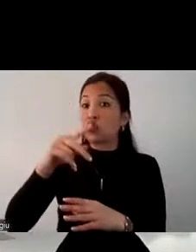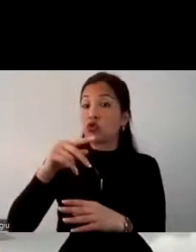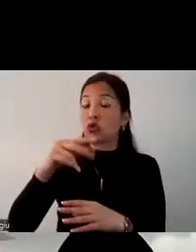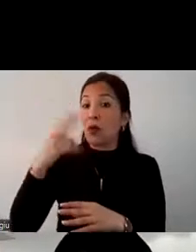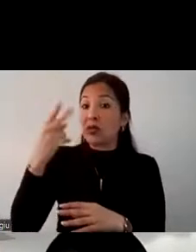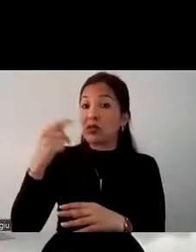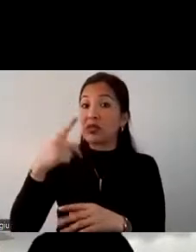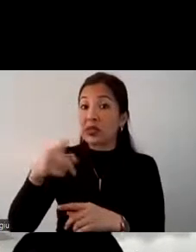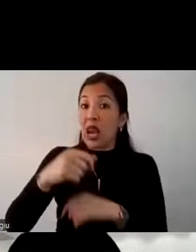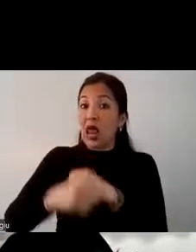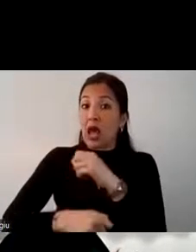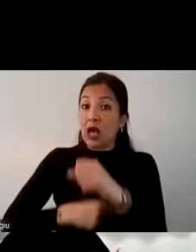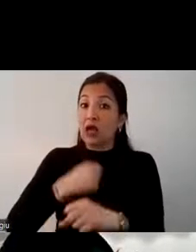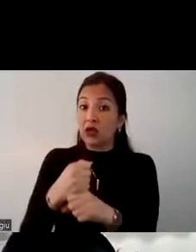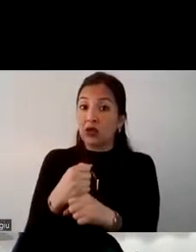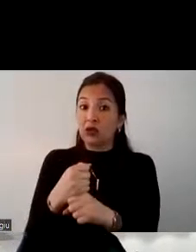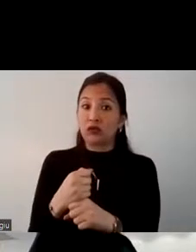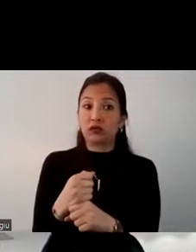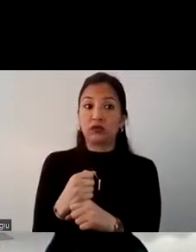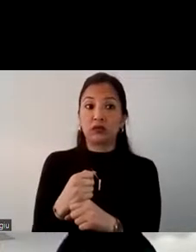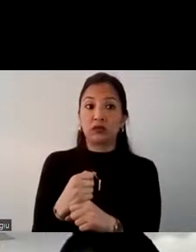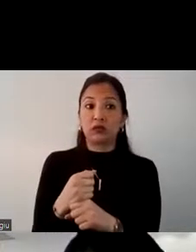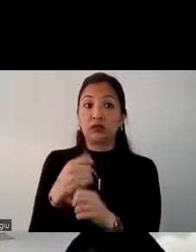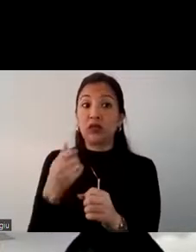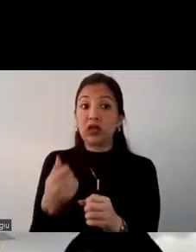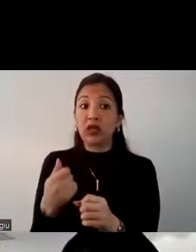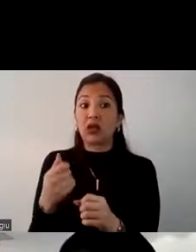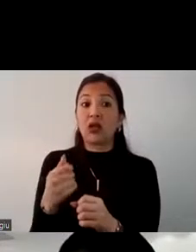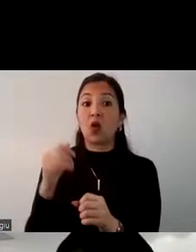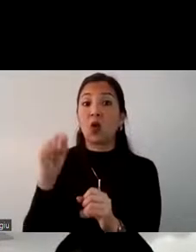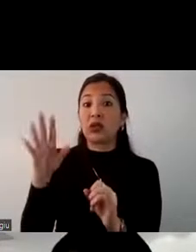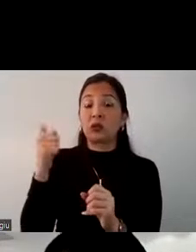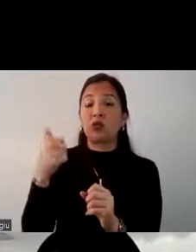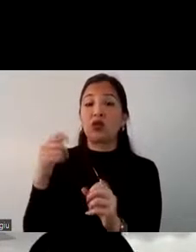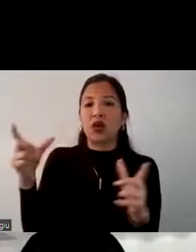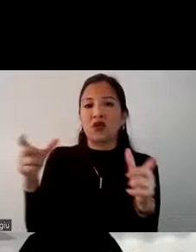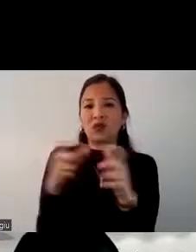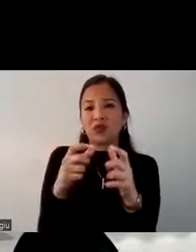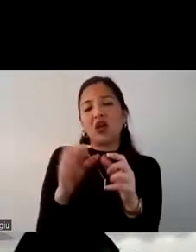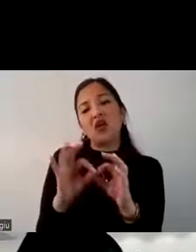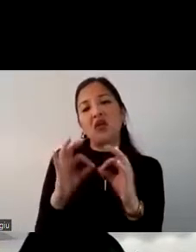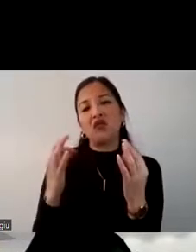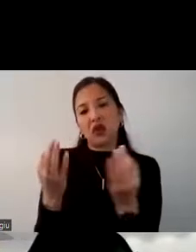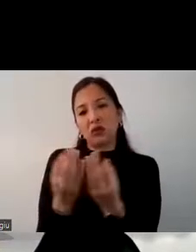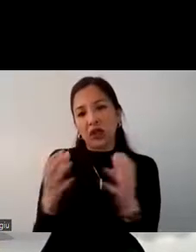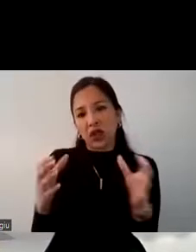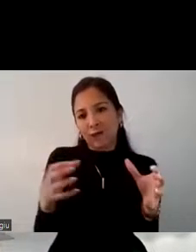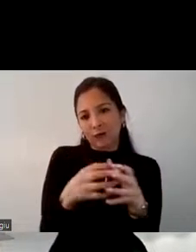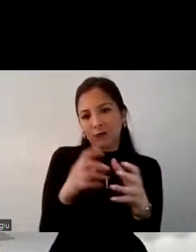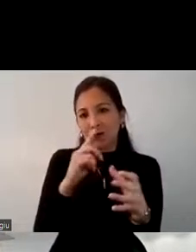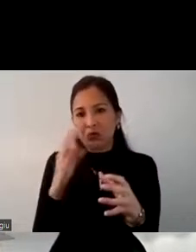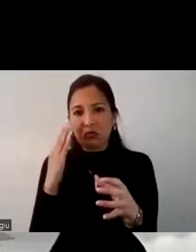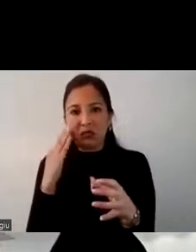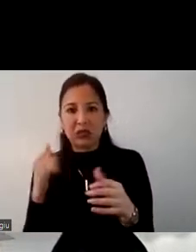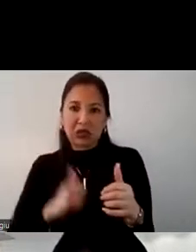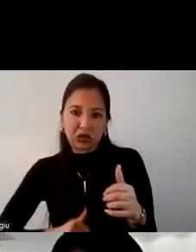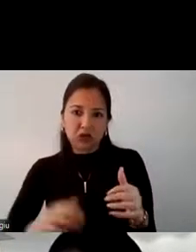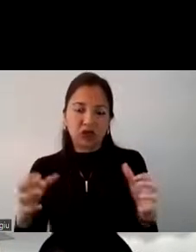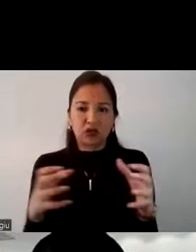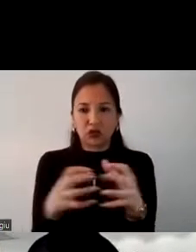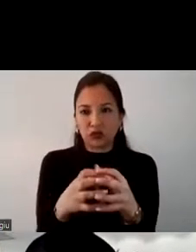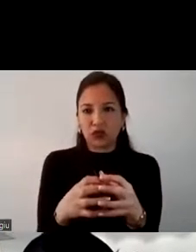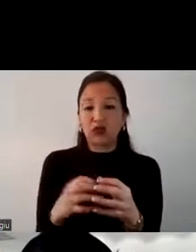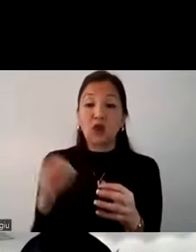% decide hacerlo en grupos reducidos. Ya sea en su grupo familiar directo que es su grupo familiar directo